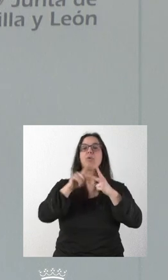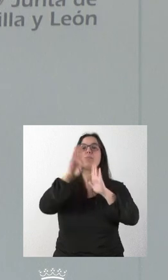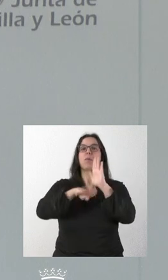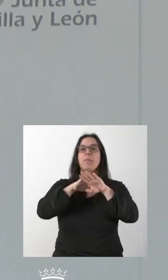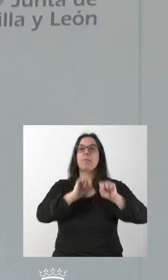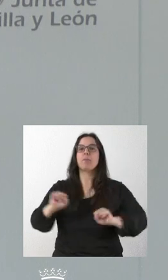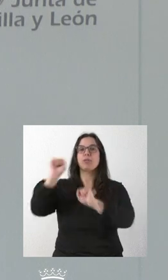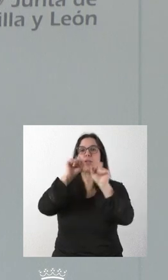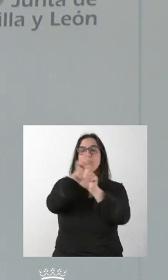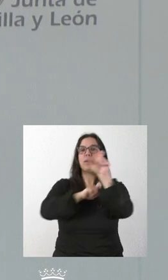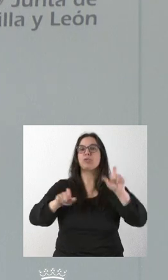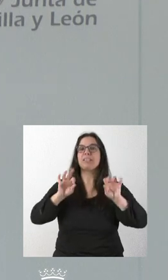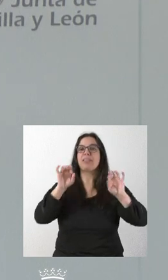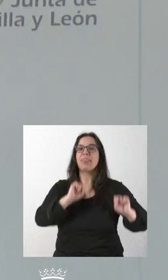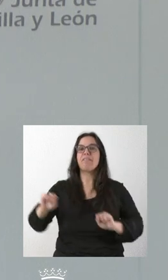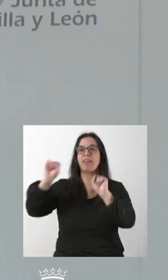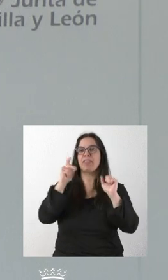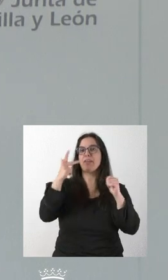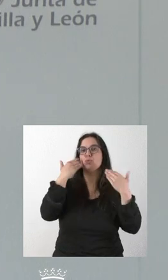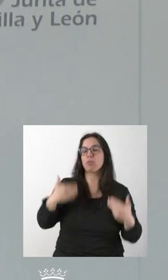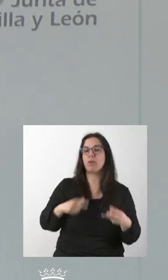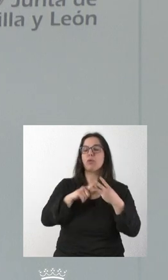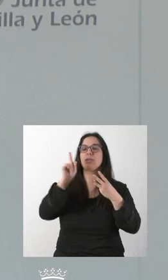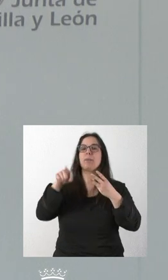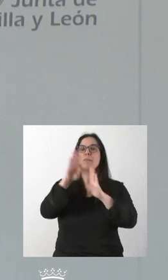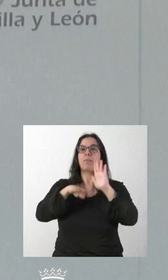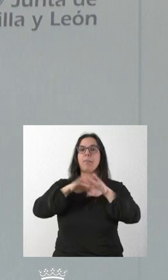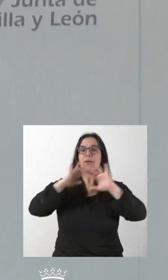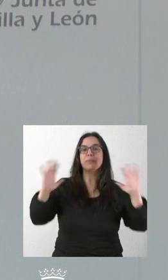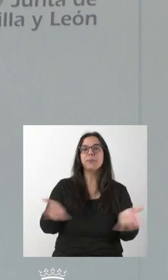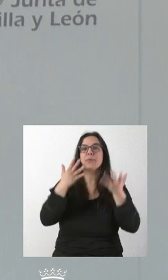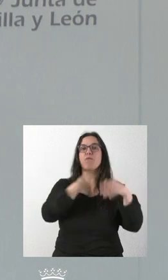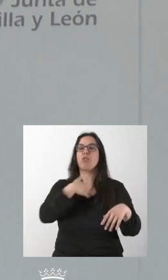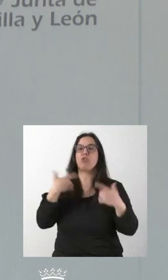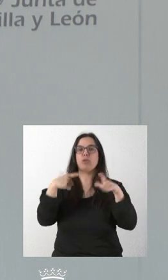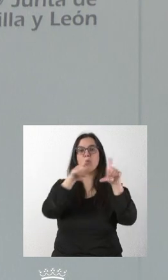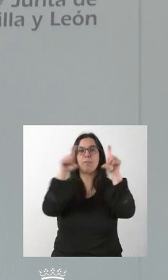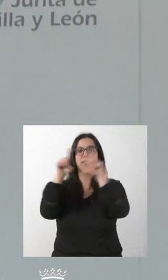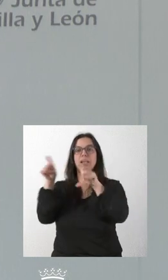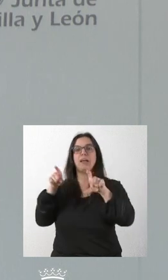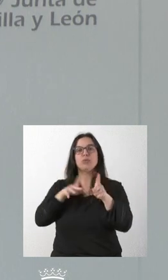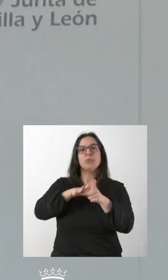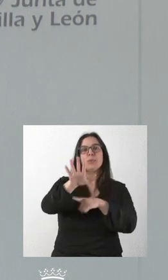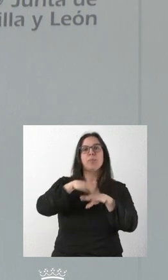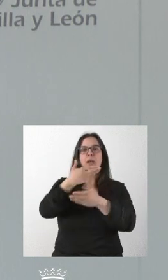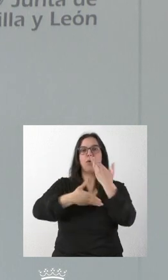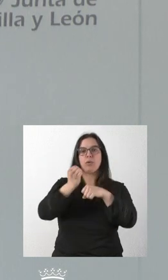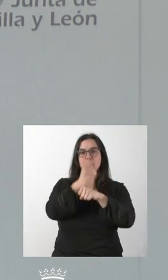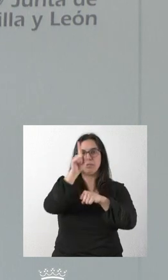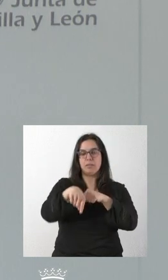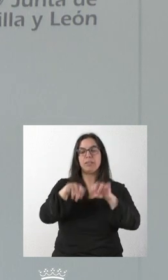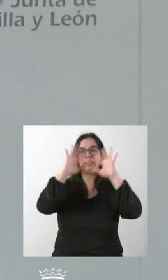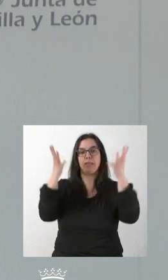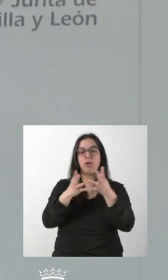de personas defensoras de derechos humanos, el programa de impulso del papel del sector empresarial como agente de cooperación internacional